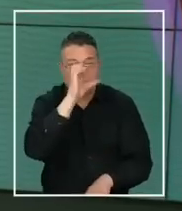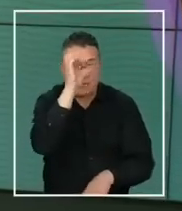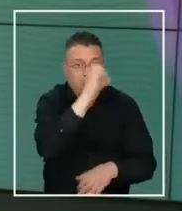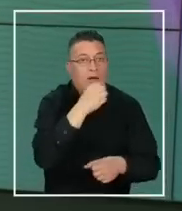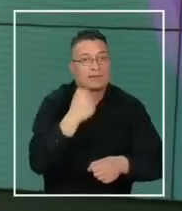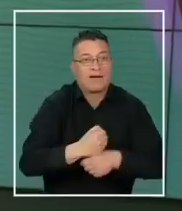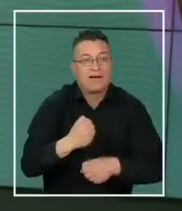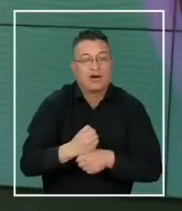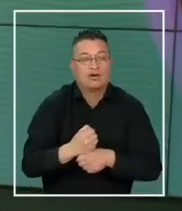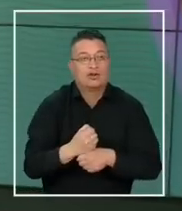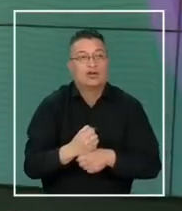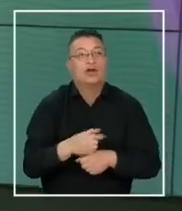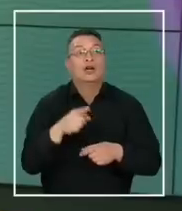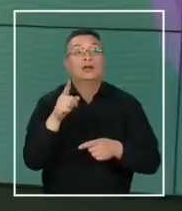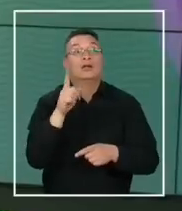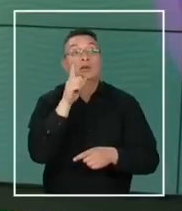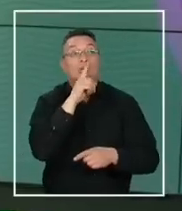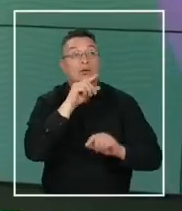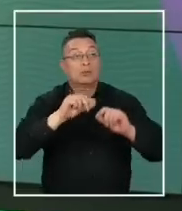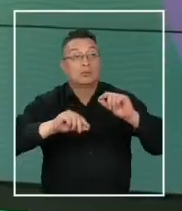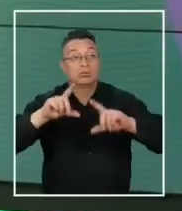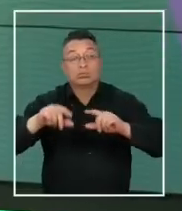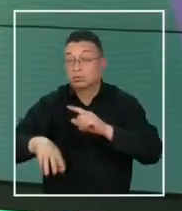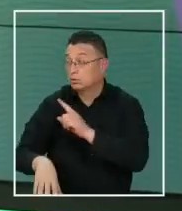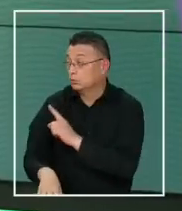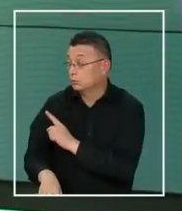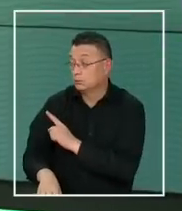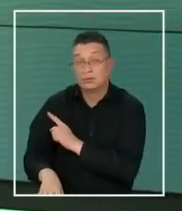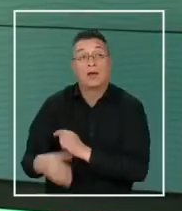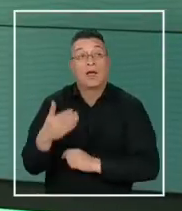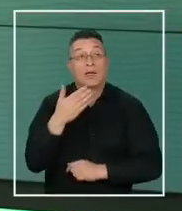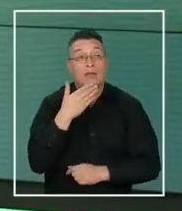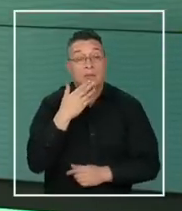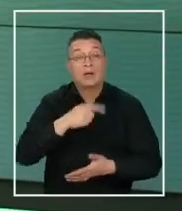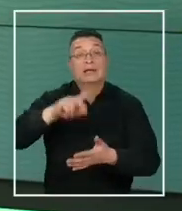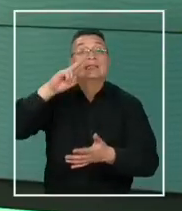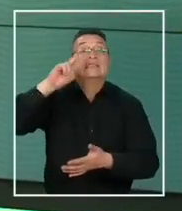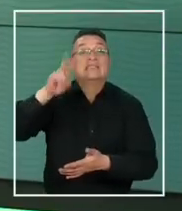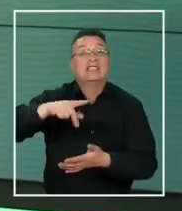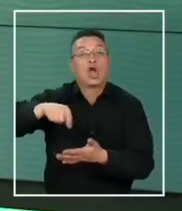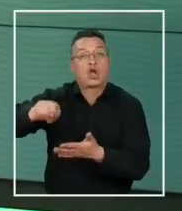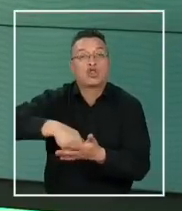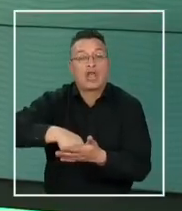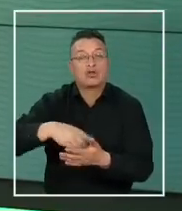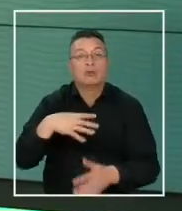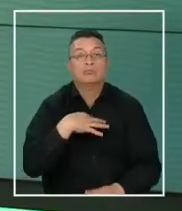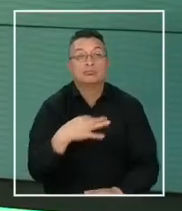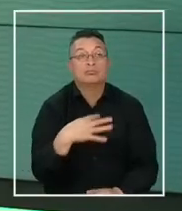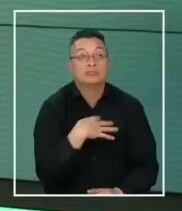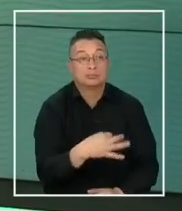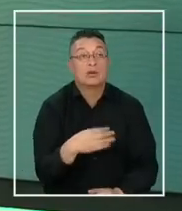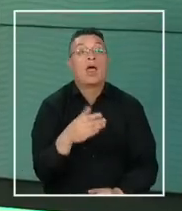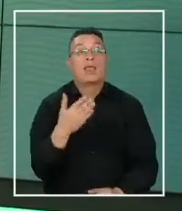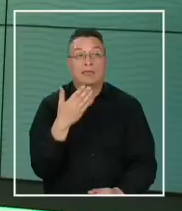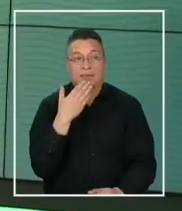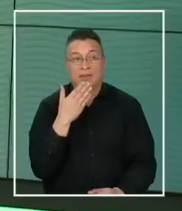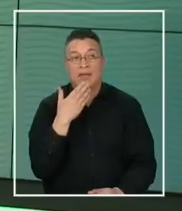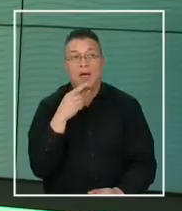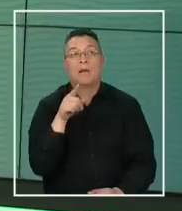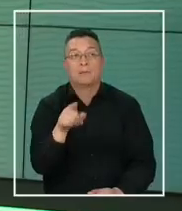Vamos con la última gráfica y este también es un reflejo de lo que está sucediendo. La informalidad laboral en nuestra economía, que también